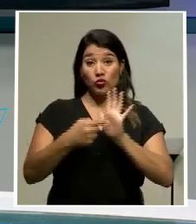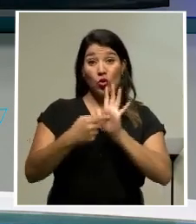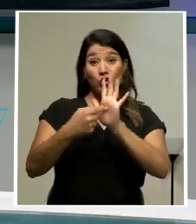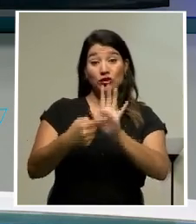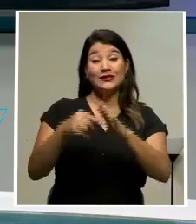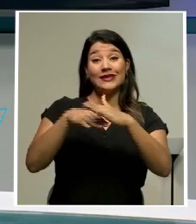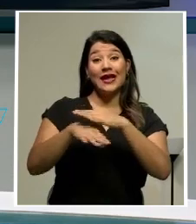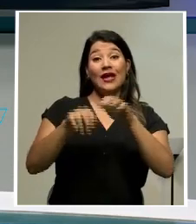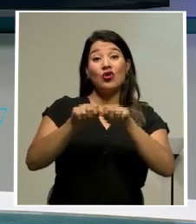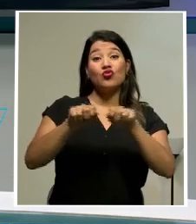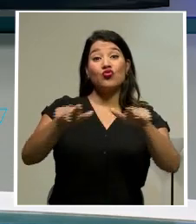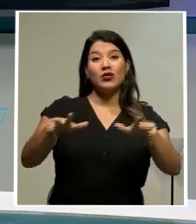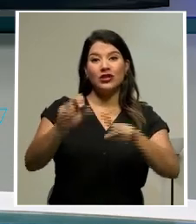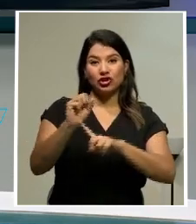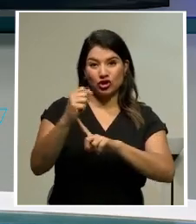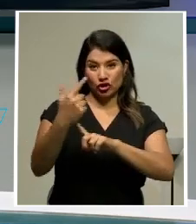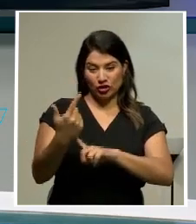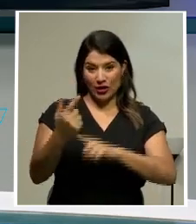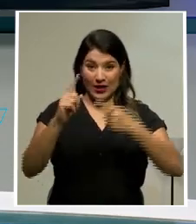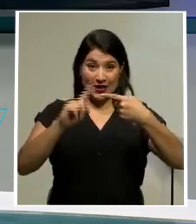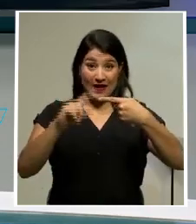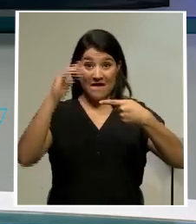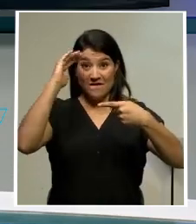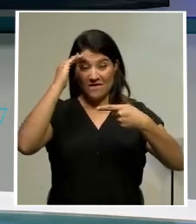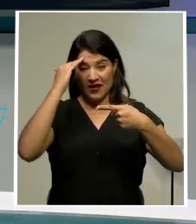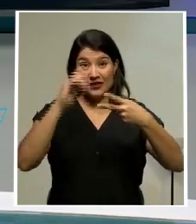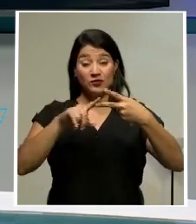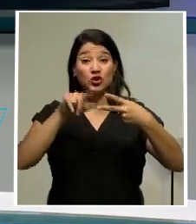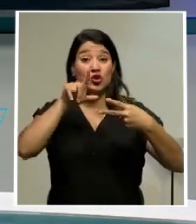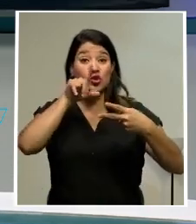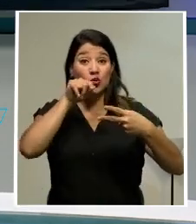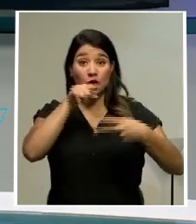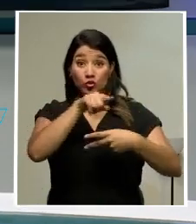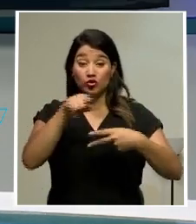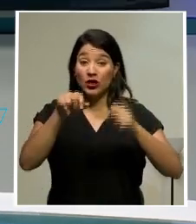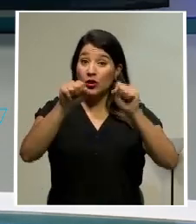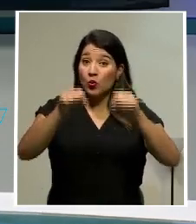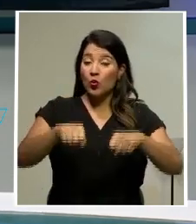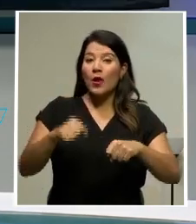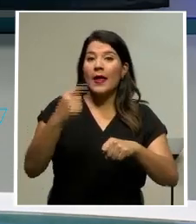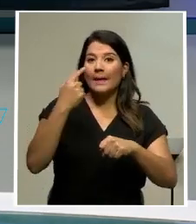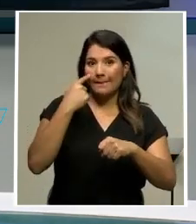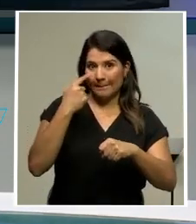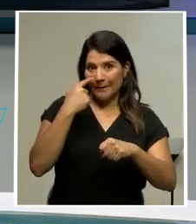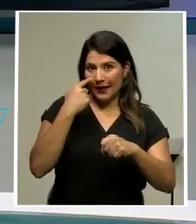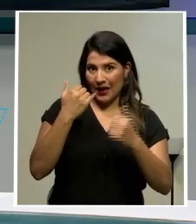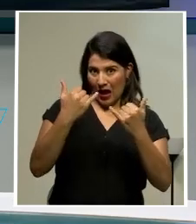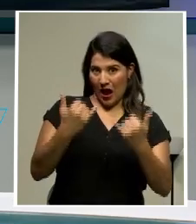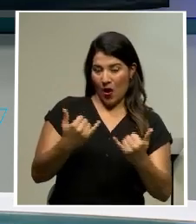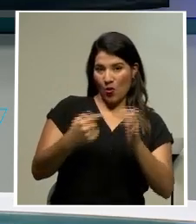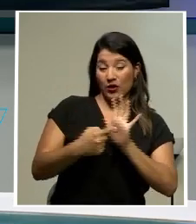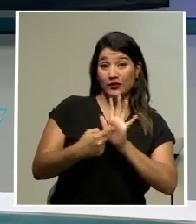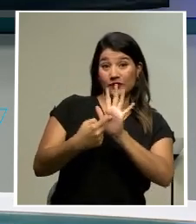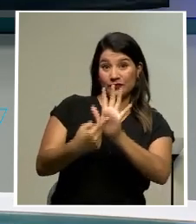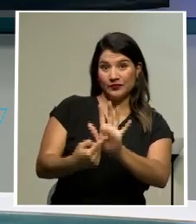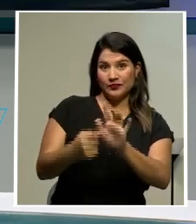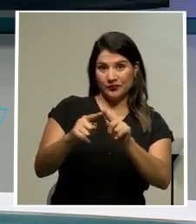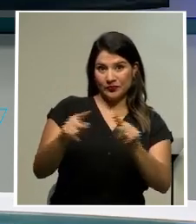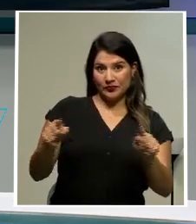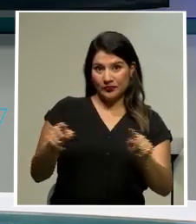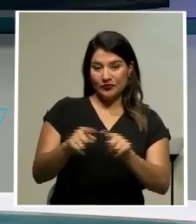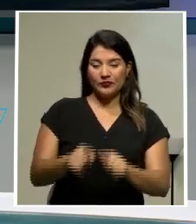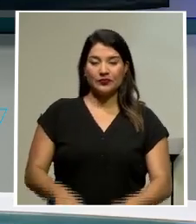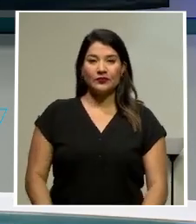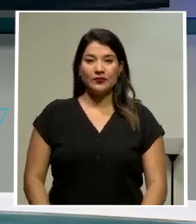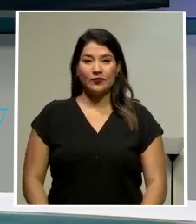nuestras redes sociales de Facebook y Twitter y que pueden encontrar en las direcciones que aparecen ahora en la pantalla.